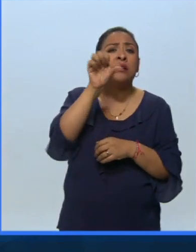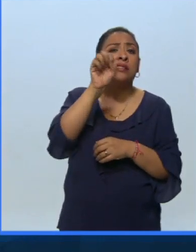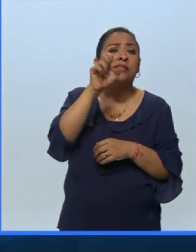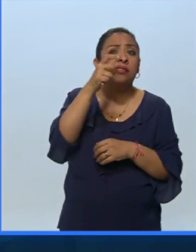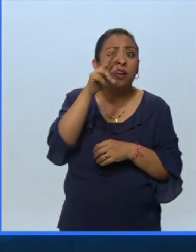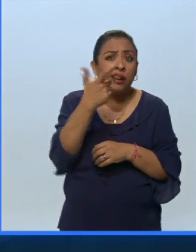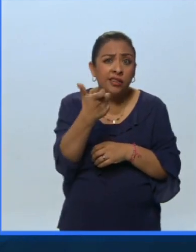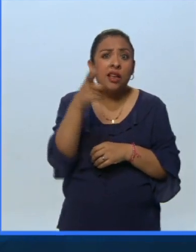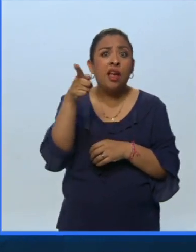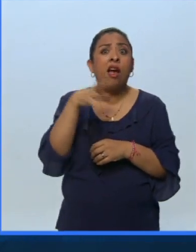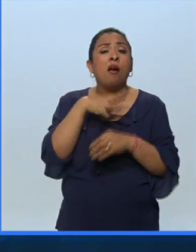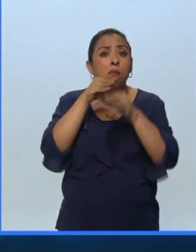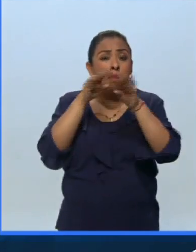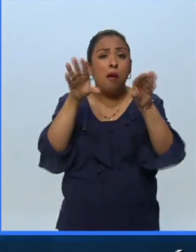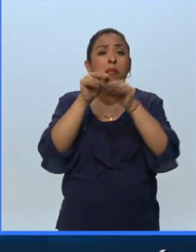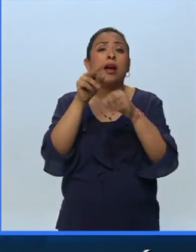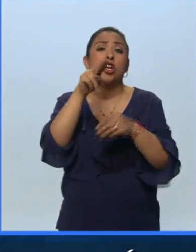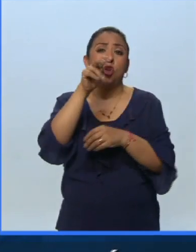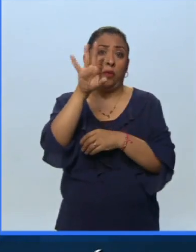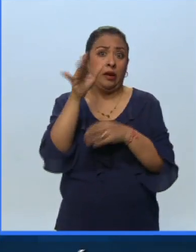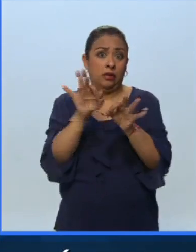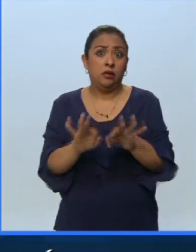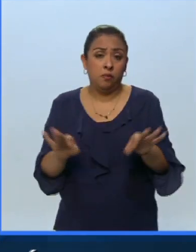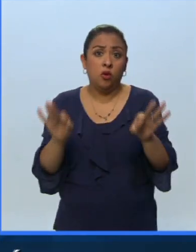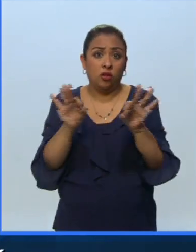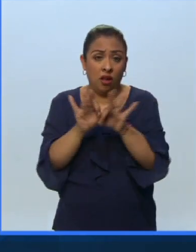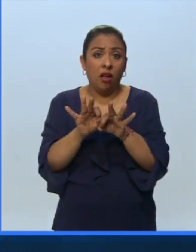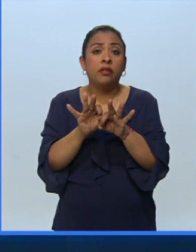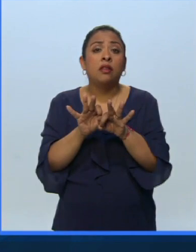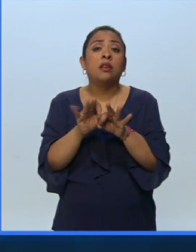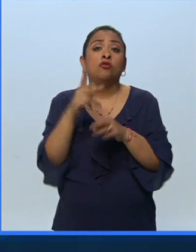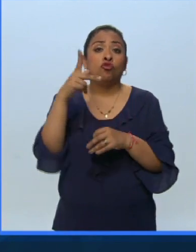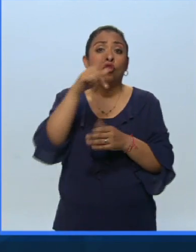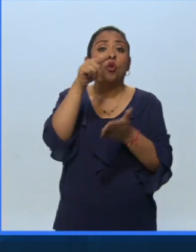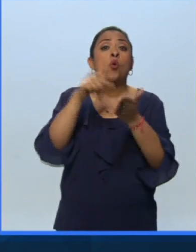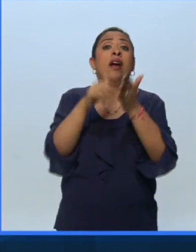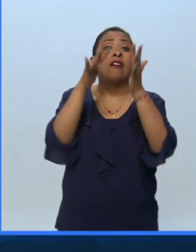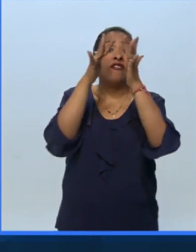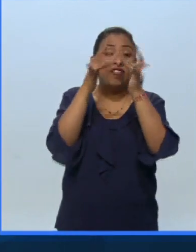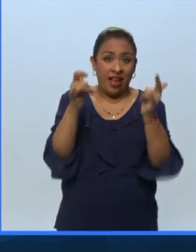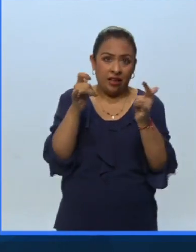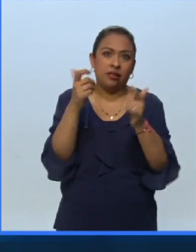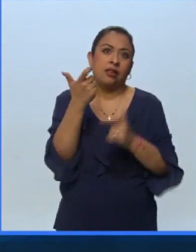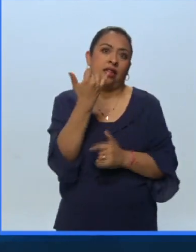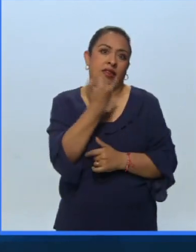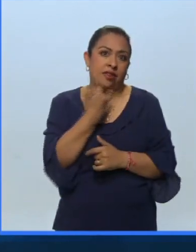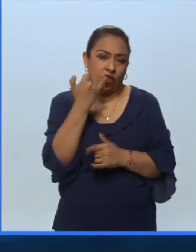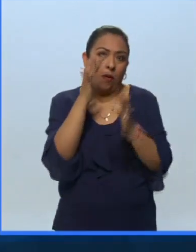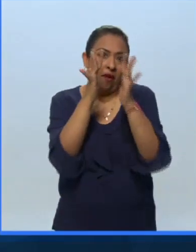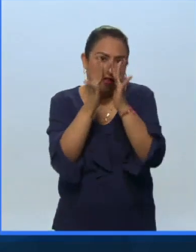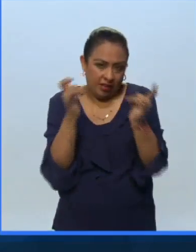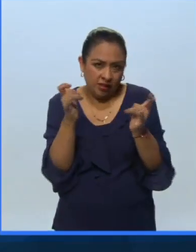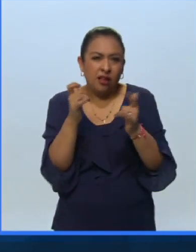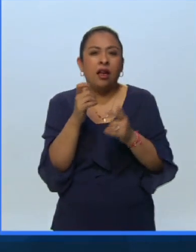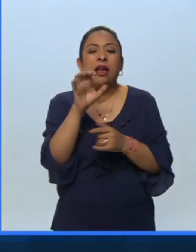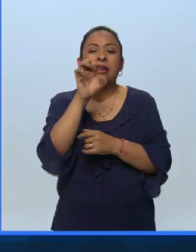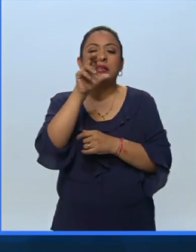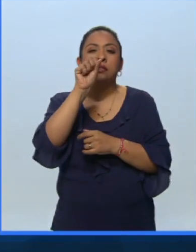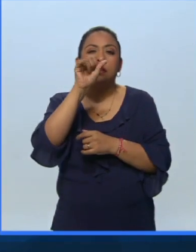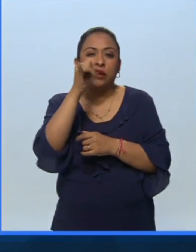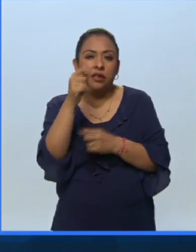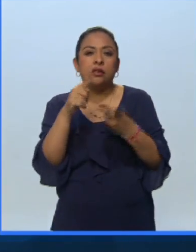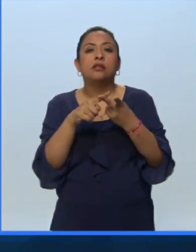publicado novelas muy notables en Francia en francés ensayista narrador